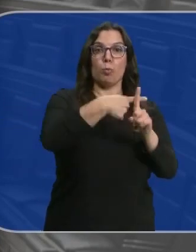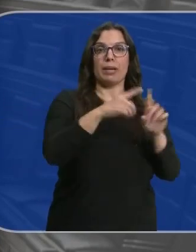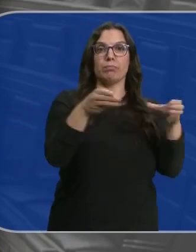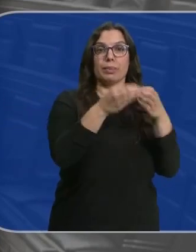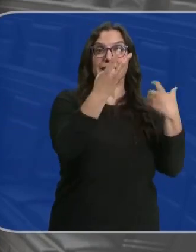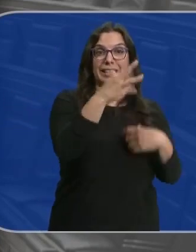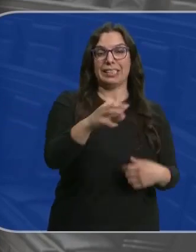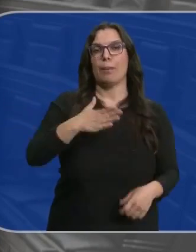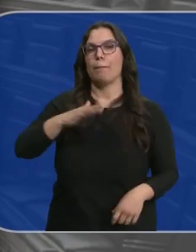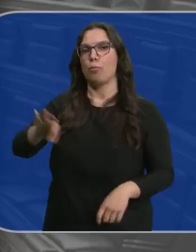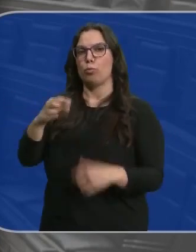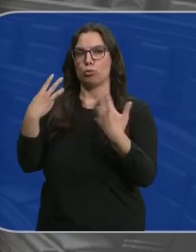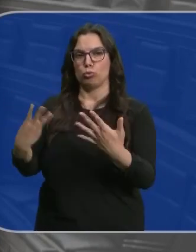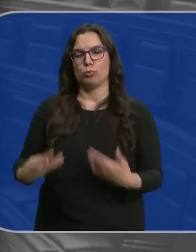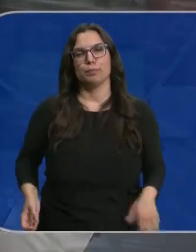Podemos a 8.